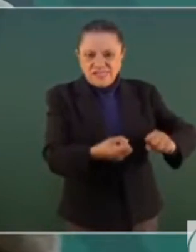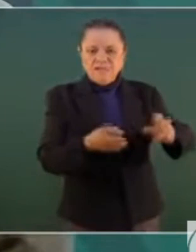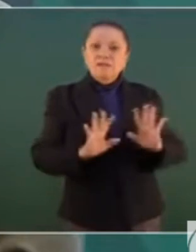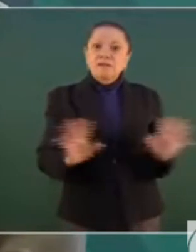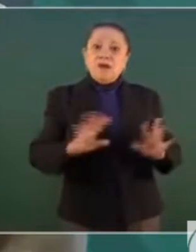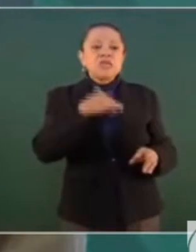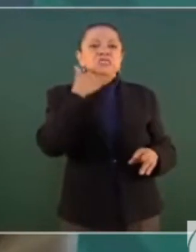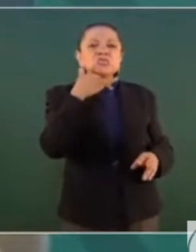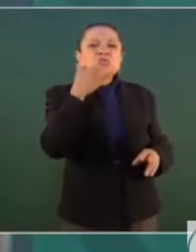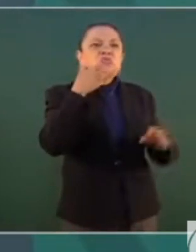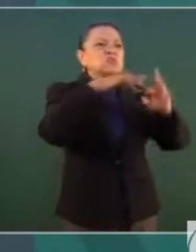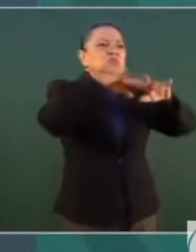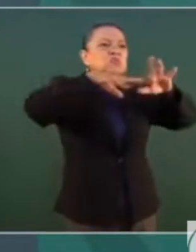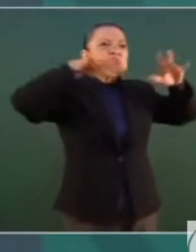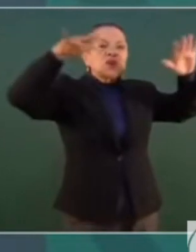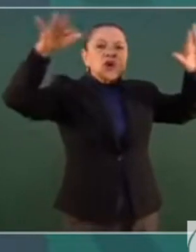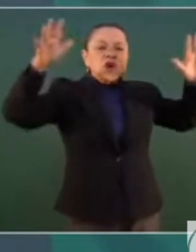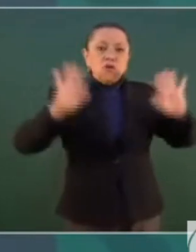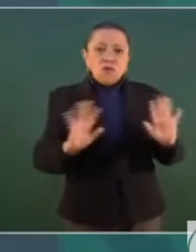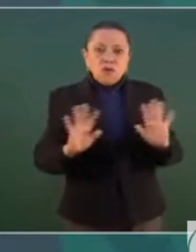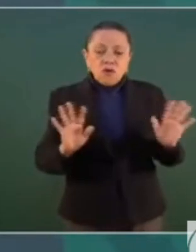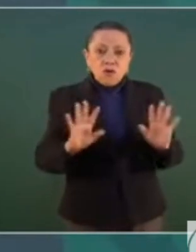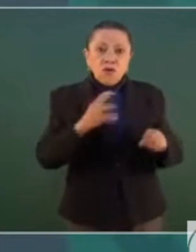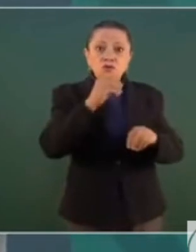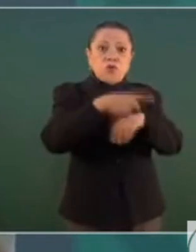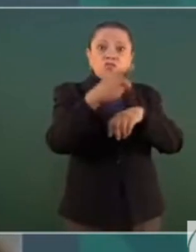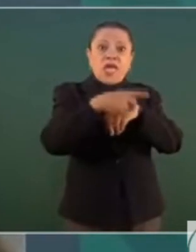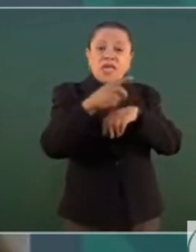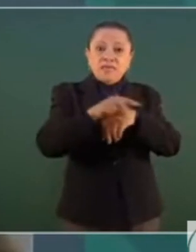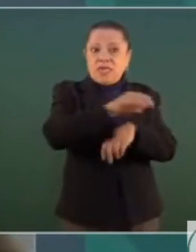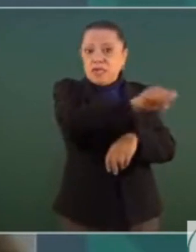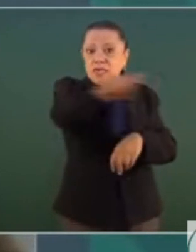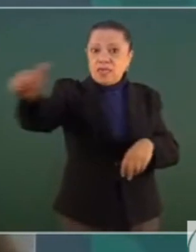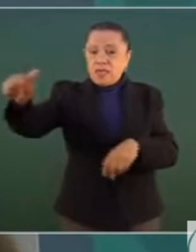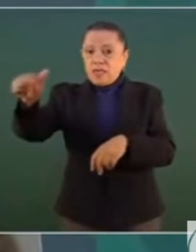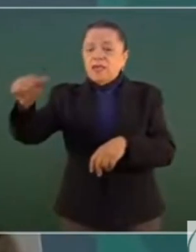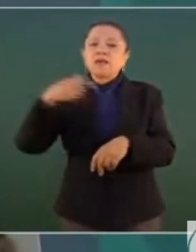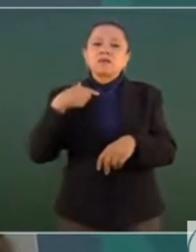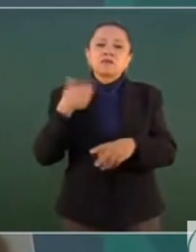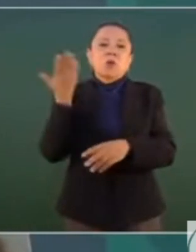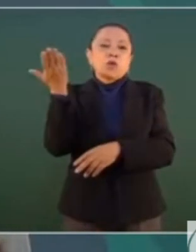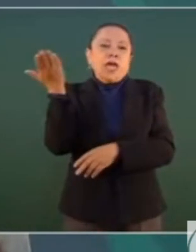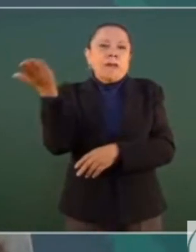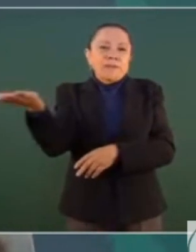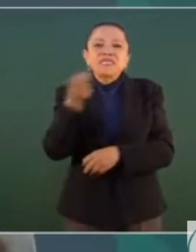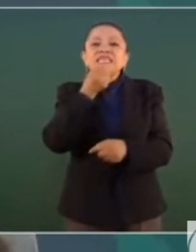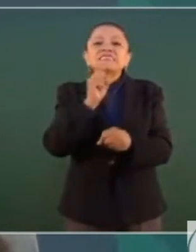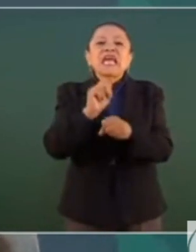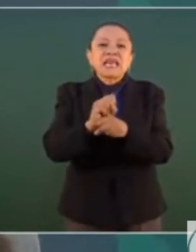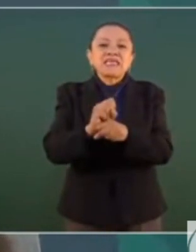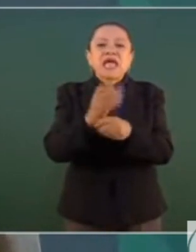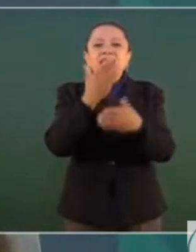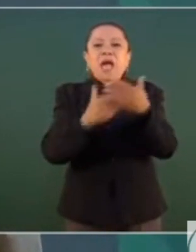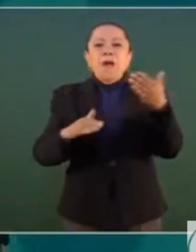se contamine, que no se afecte. Le voy a pedir a la secretaria de Medio Ambiente